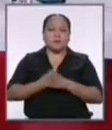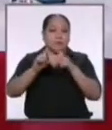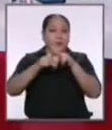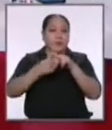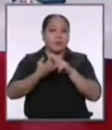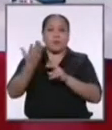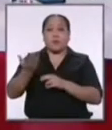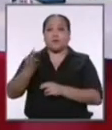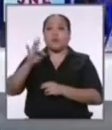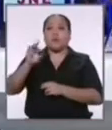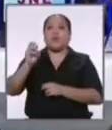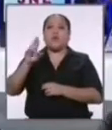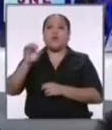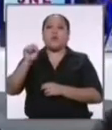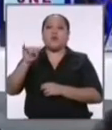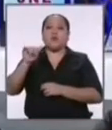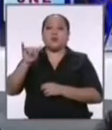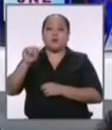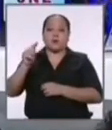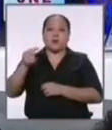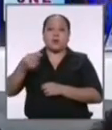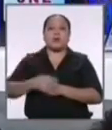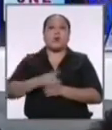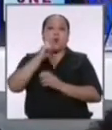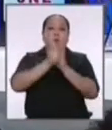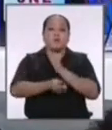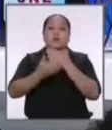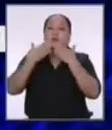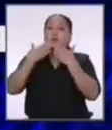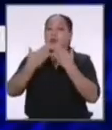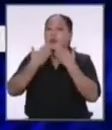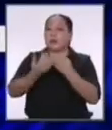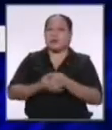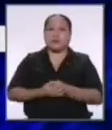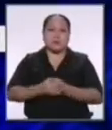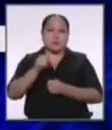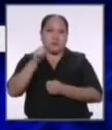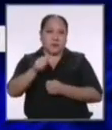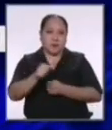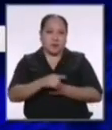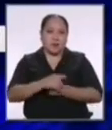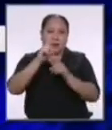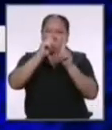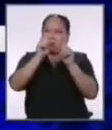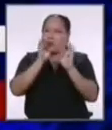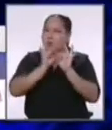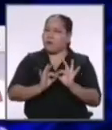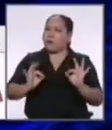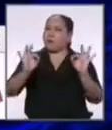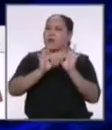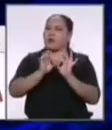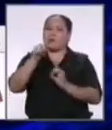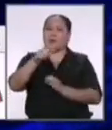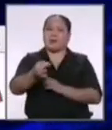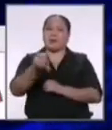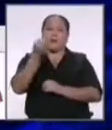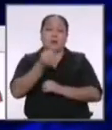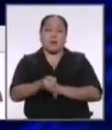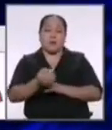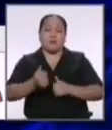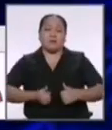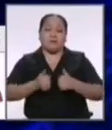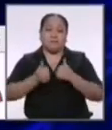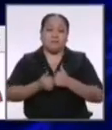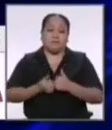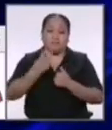Comenzamos con el candidato Joe Forsyth un minuto muchas gracias y ojalá por esa pregunta tan importante y esa es la realidad que estamos viviendo